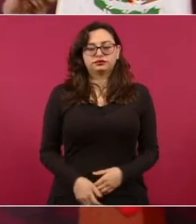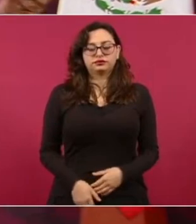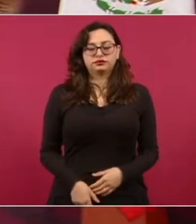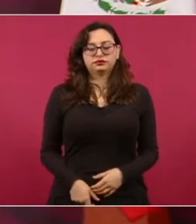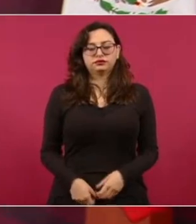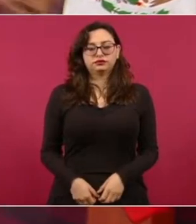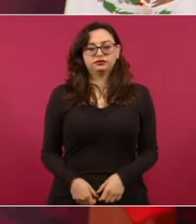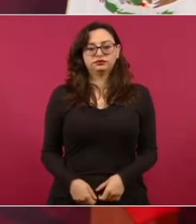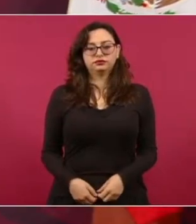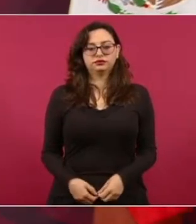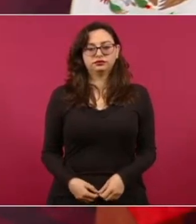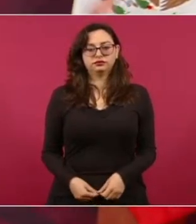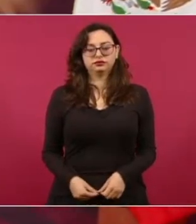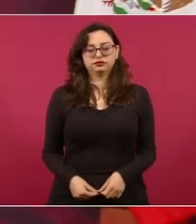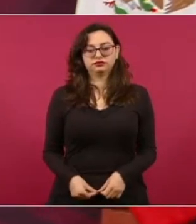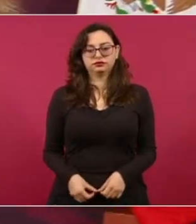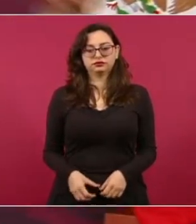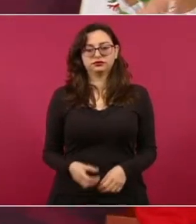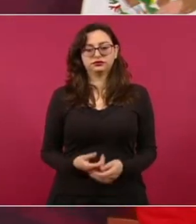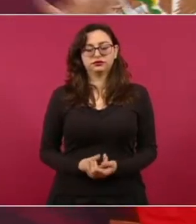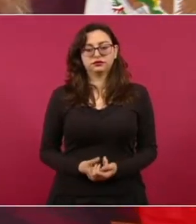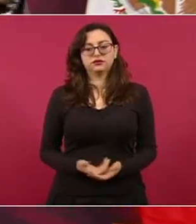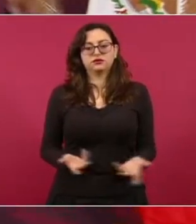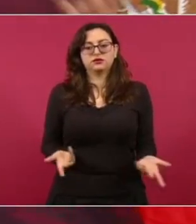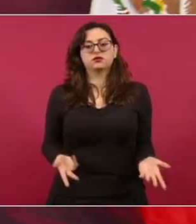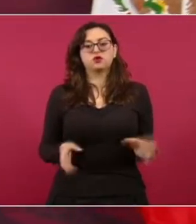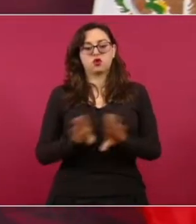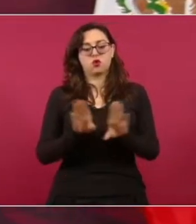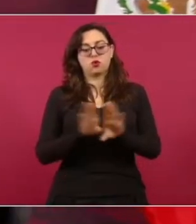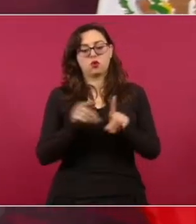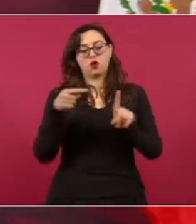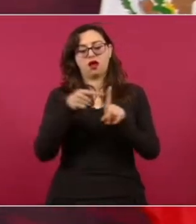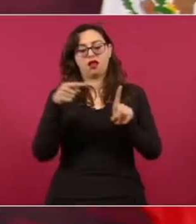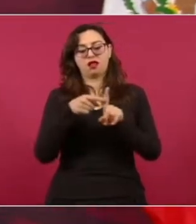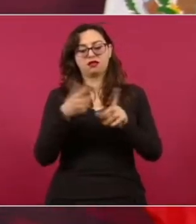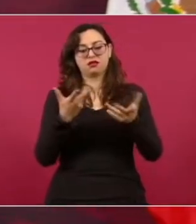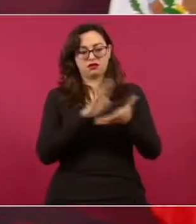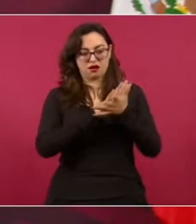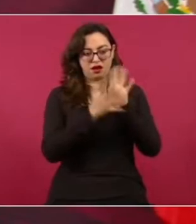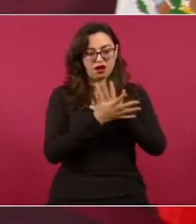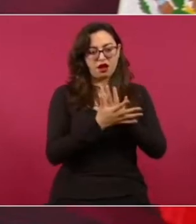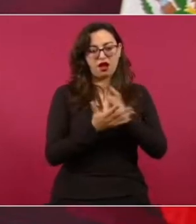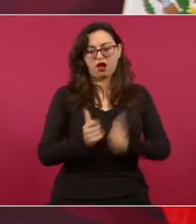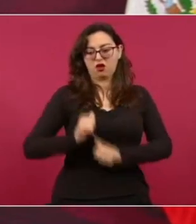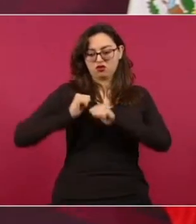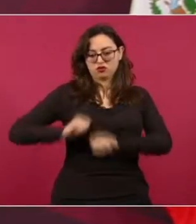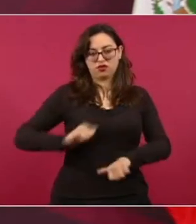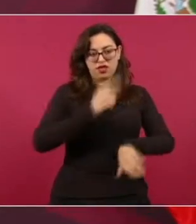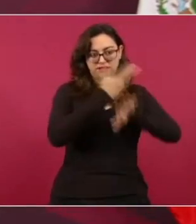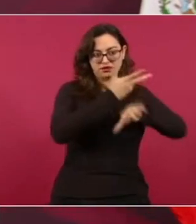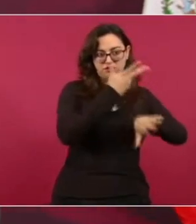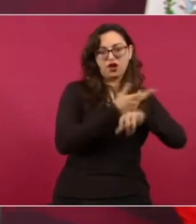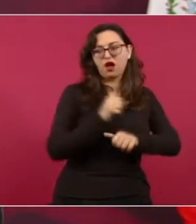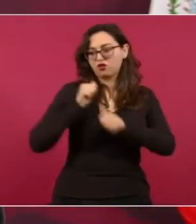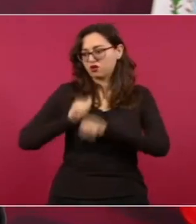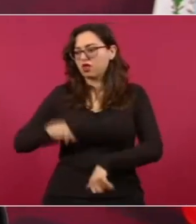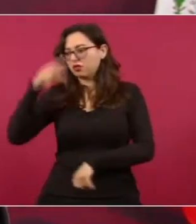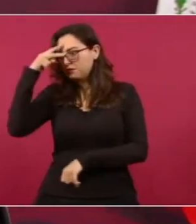explicara cuál era su vinculación con las autoridades estadounidenses